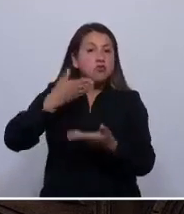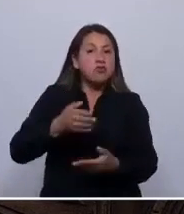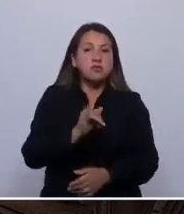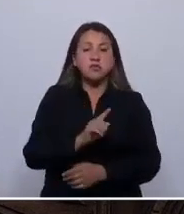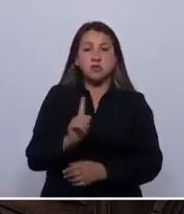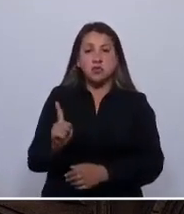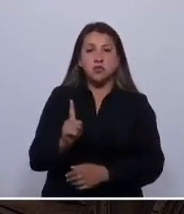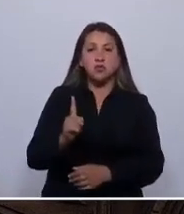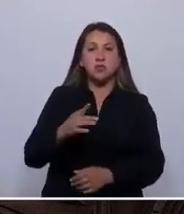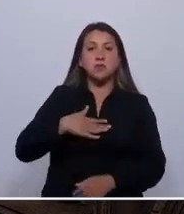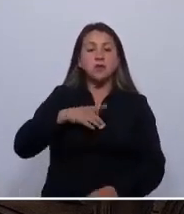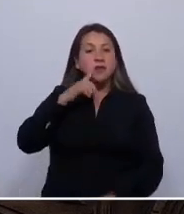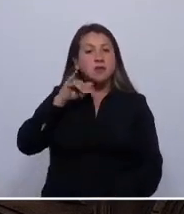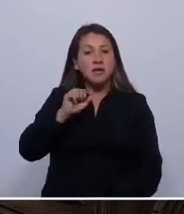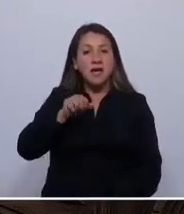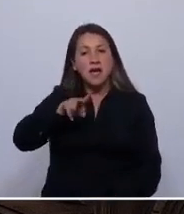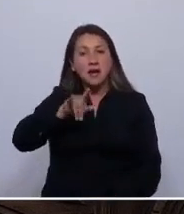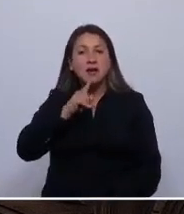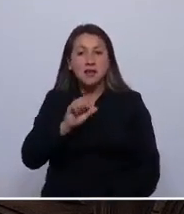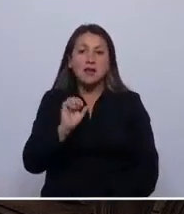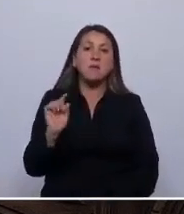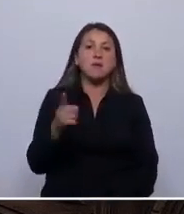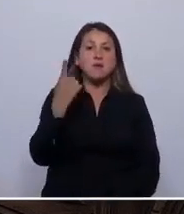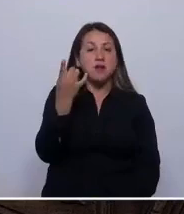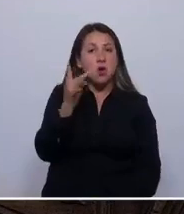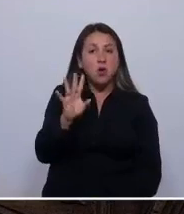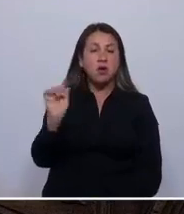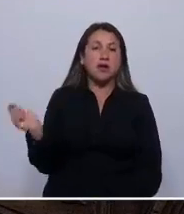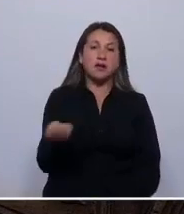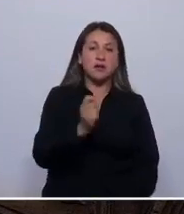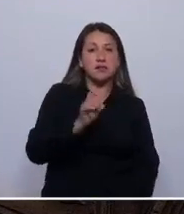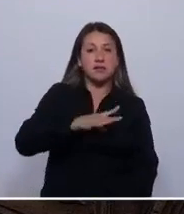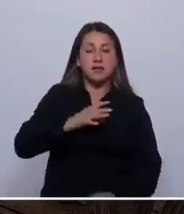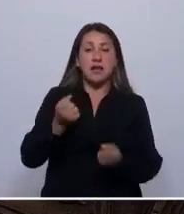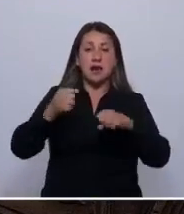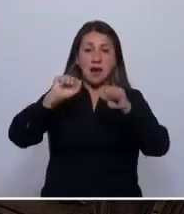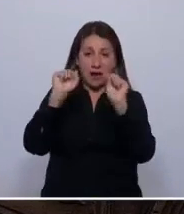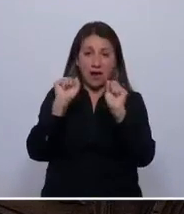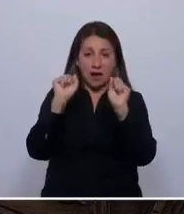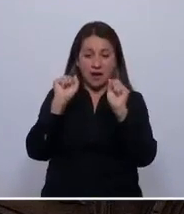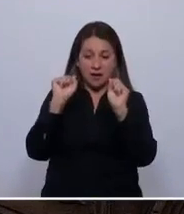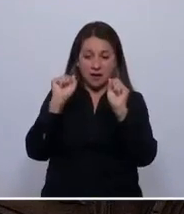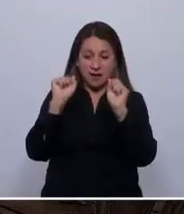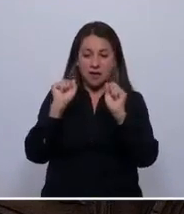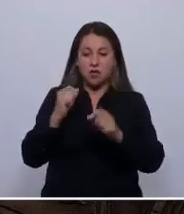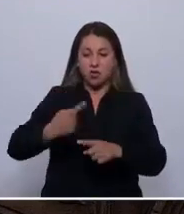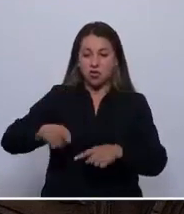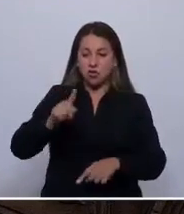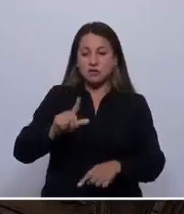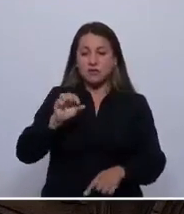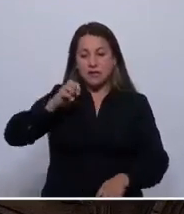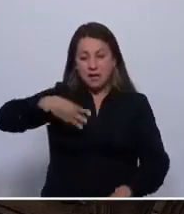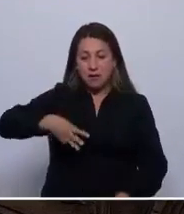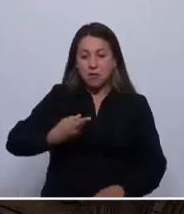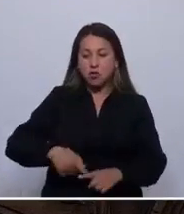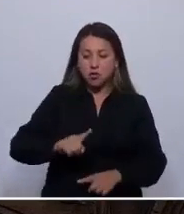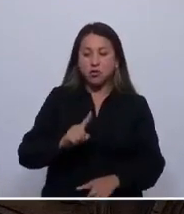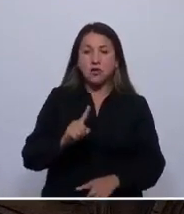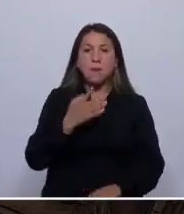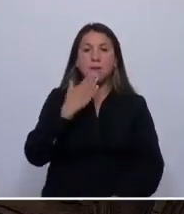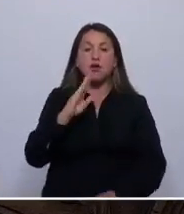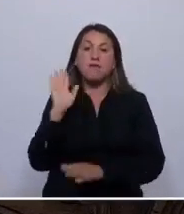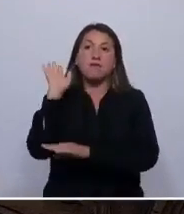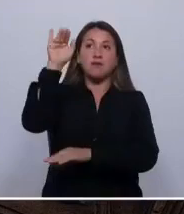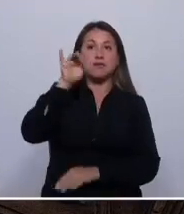gloria. Como Anita Lizana, la primera y única tenista chilena en ganar un gran slam. O Ismenia Puchard, la mejor basquetbolista